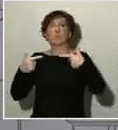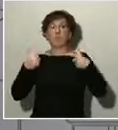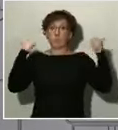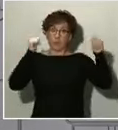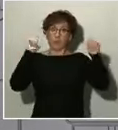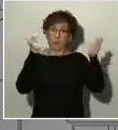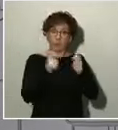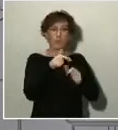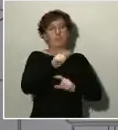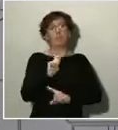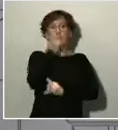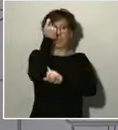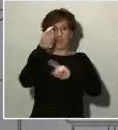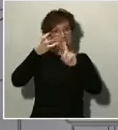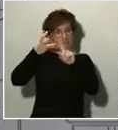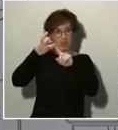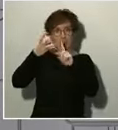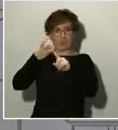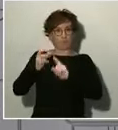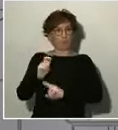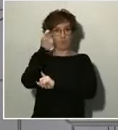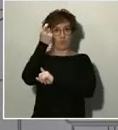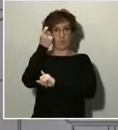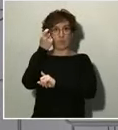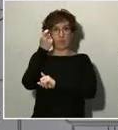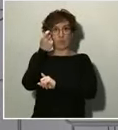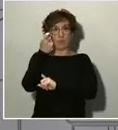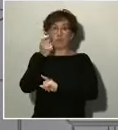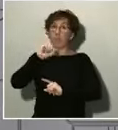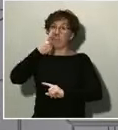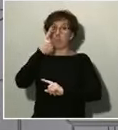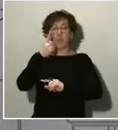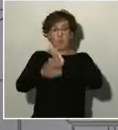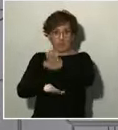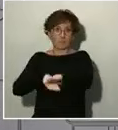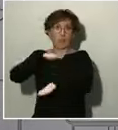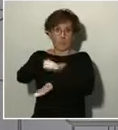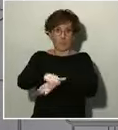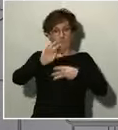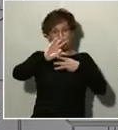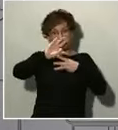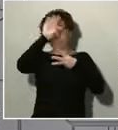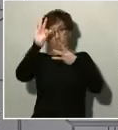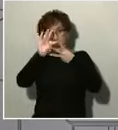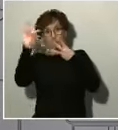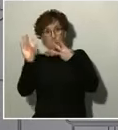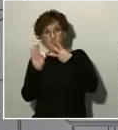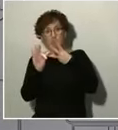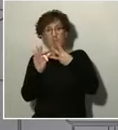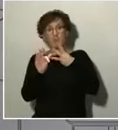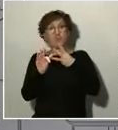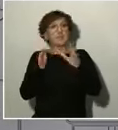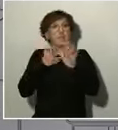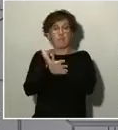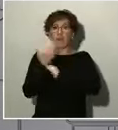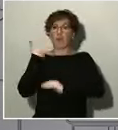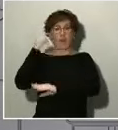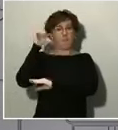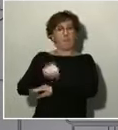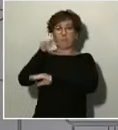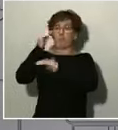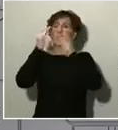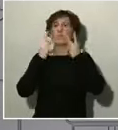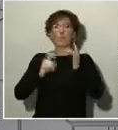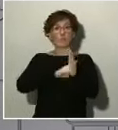llegará tras alcanzar los dos primeros. Y la victoria será total, total, cuando dispongamos de una vacuna que